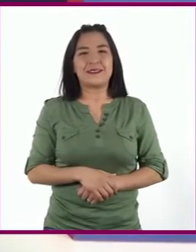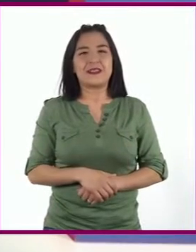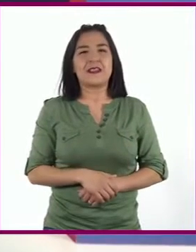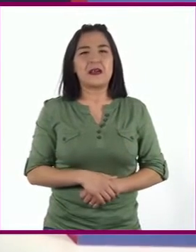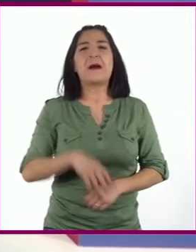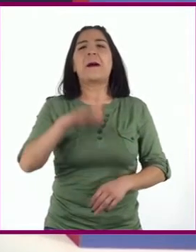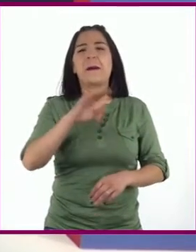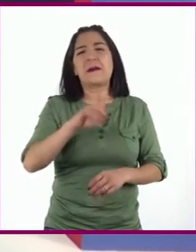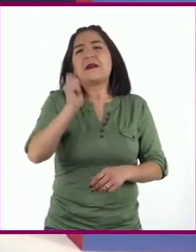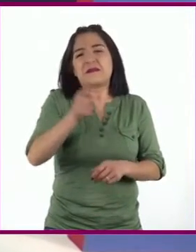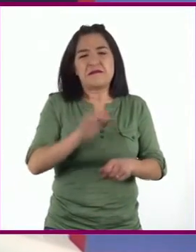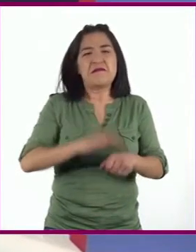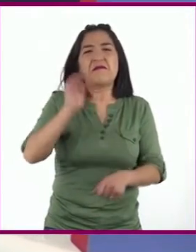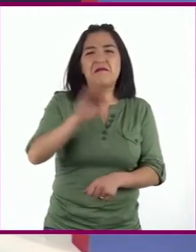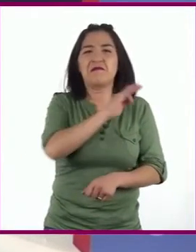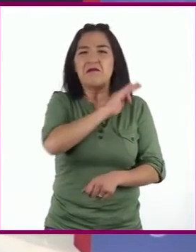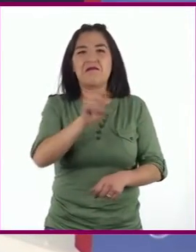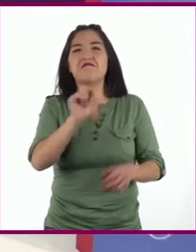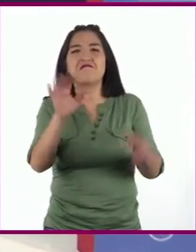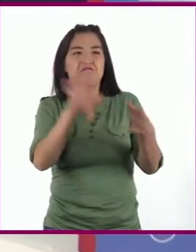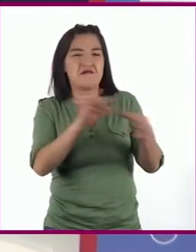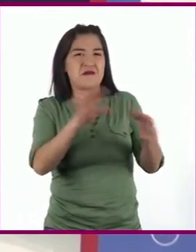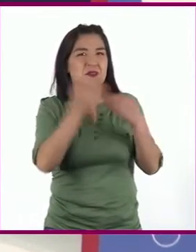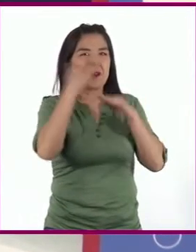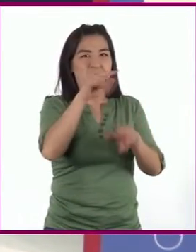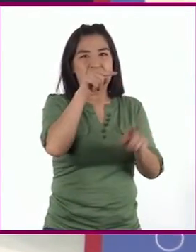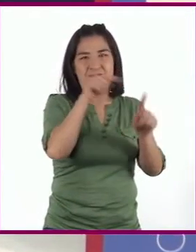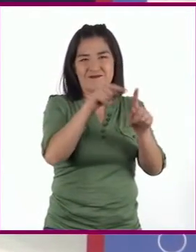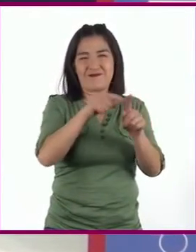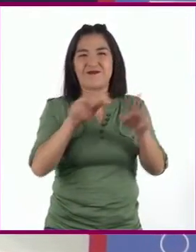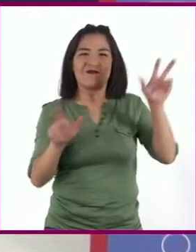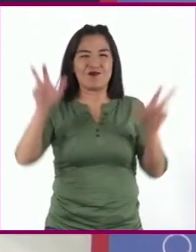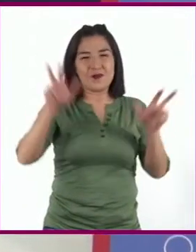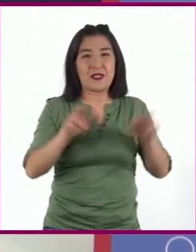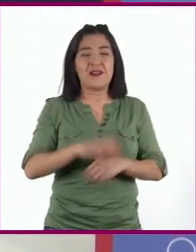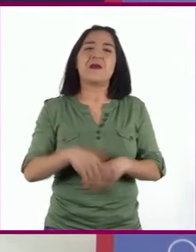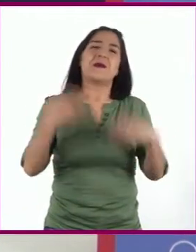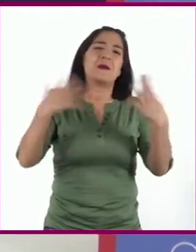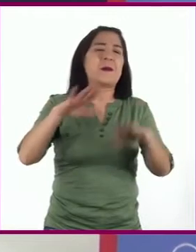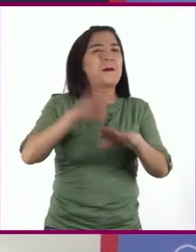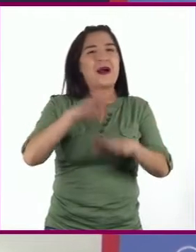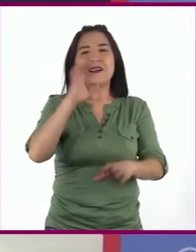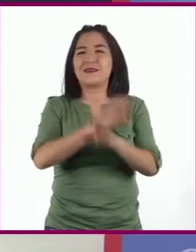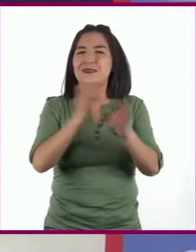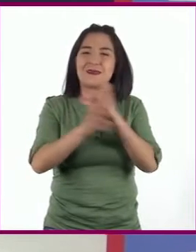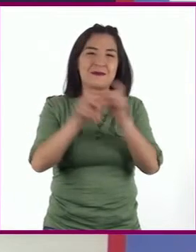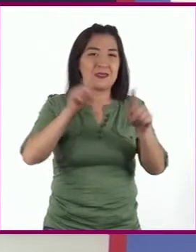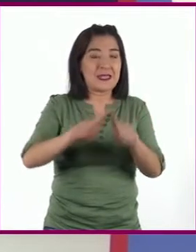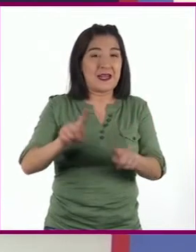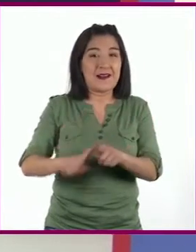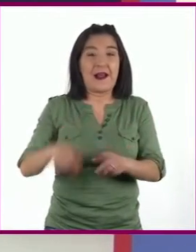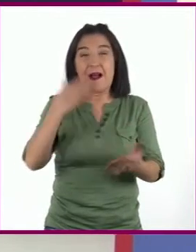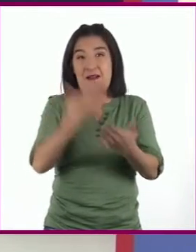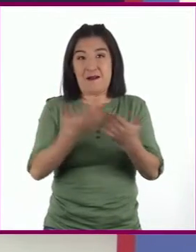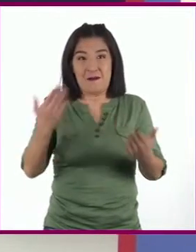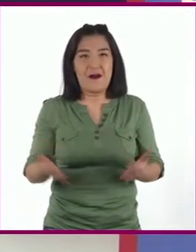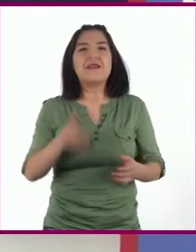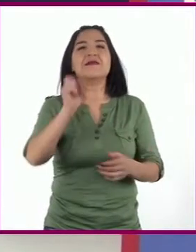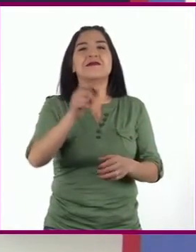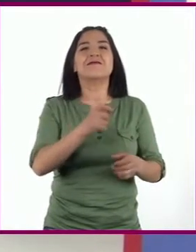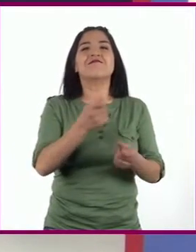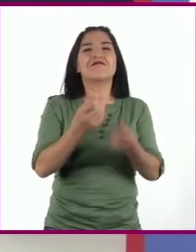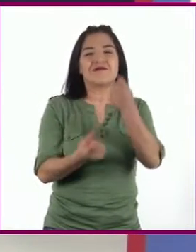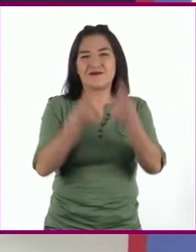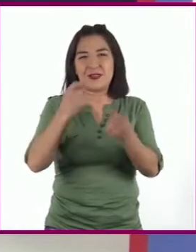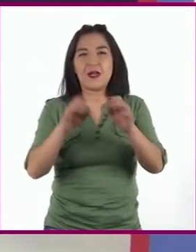qué más se puede decir de un escarabajo? Muchas cosas más Hasta ahora no hemos visto lo que la